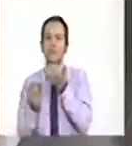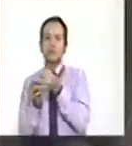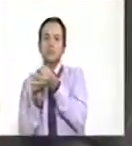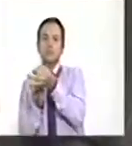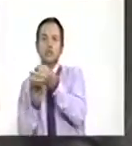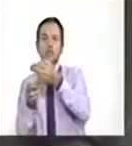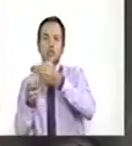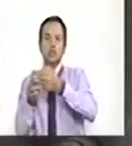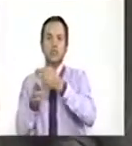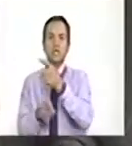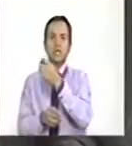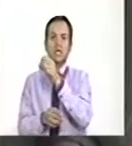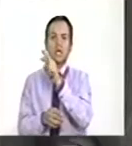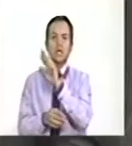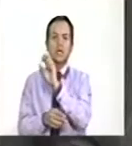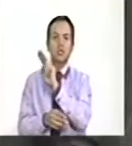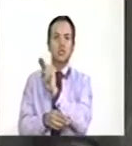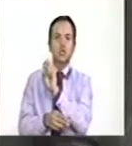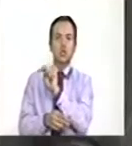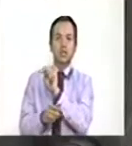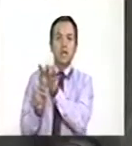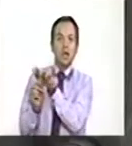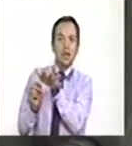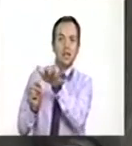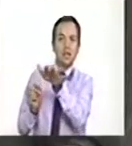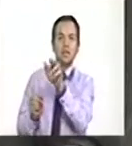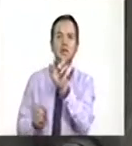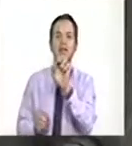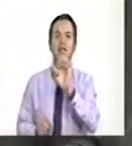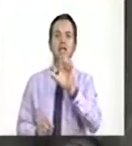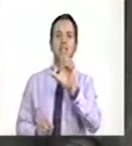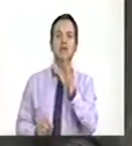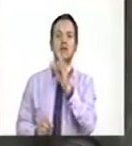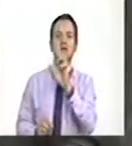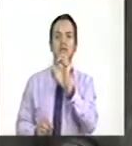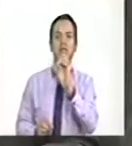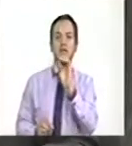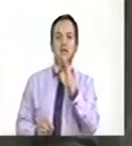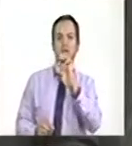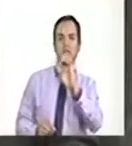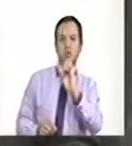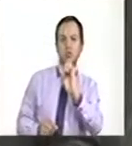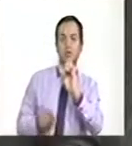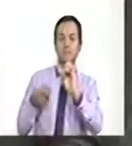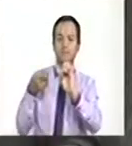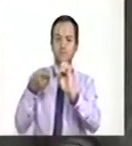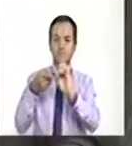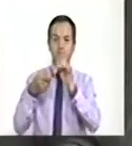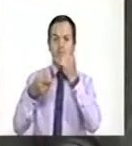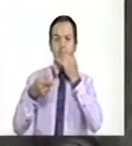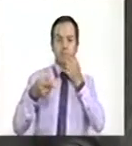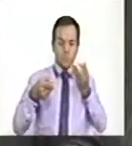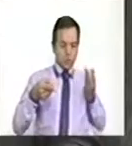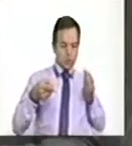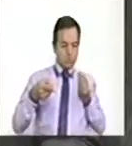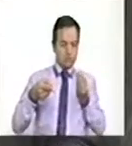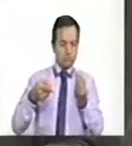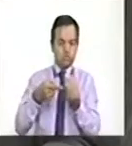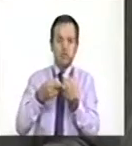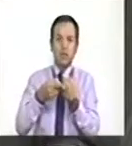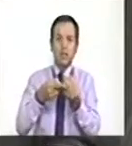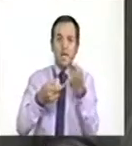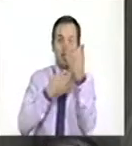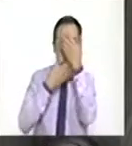Municipio de Garzón, hasta donde llegó un grupo armado de las FARC, no